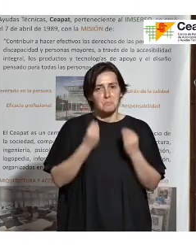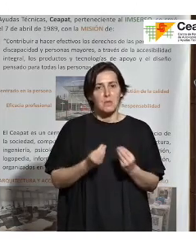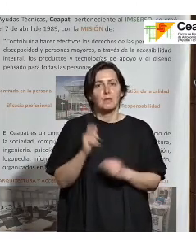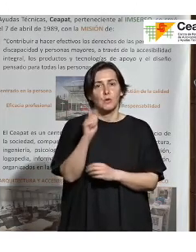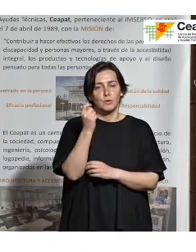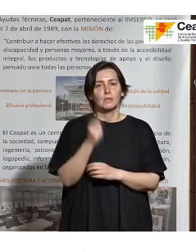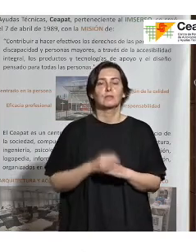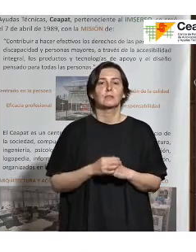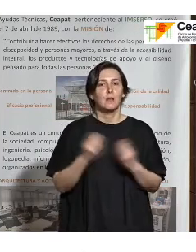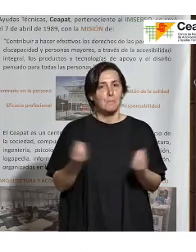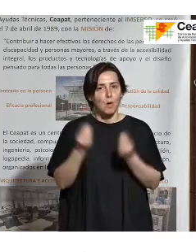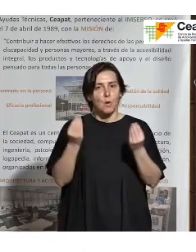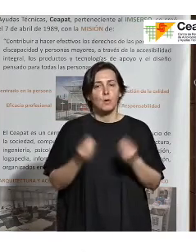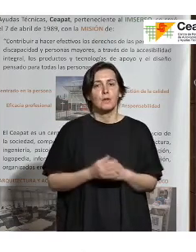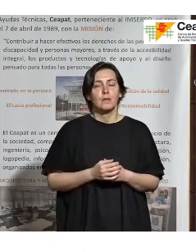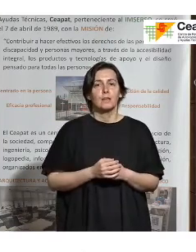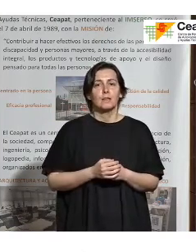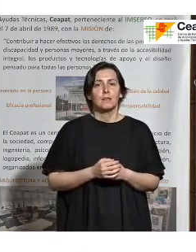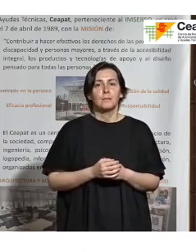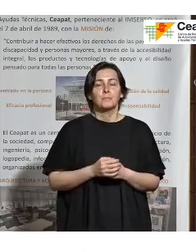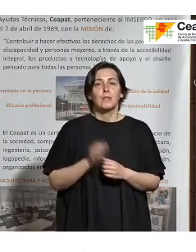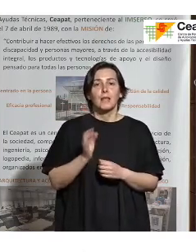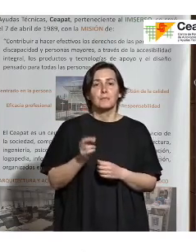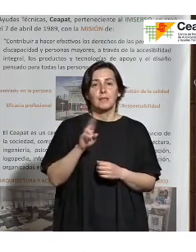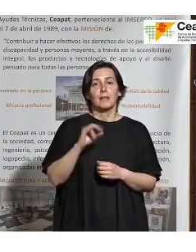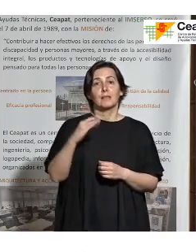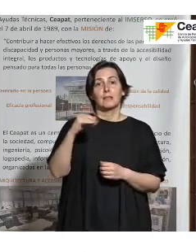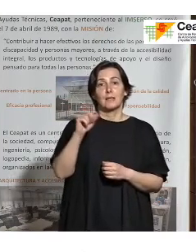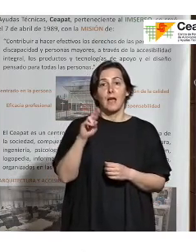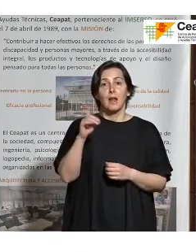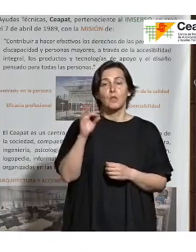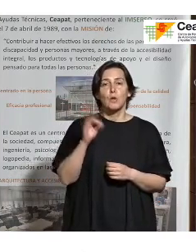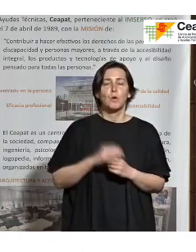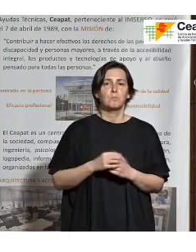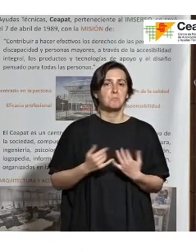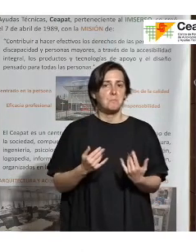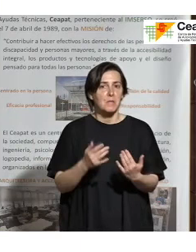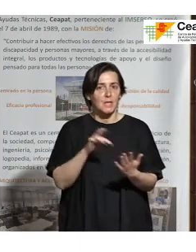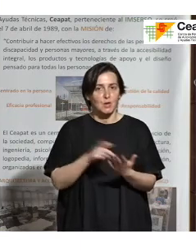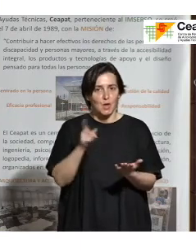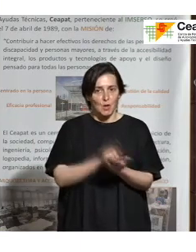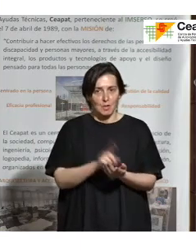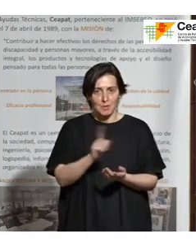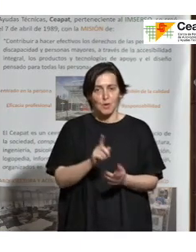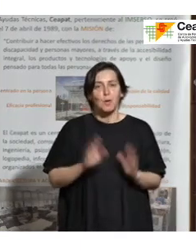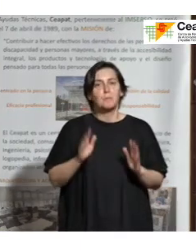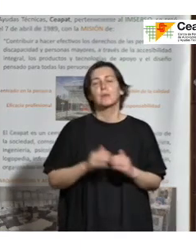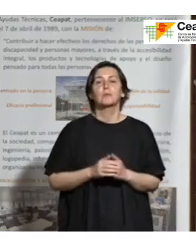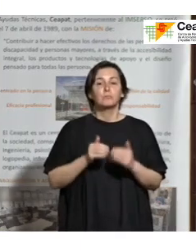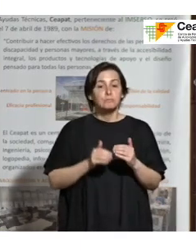margen de mejora que estoy seguro que bien como dice Ricardo, no llevamos prisa por volver a tocarlo, pero bueno, que en un horizonte